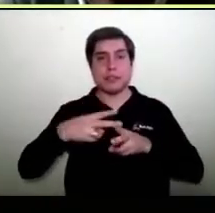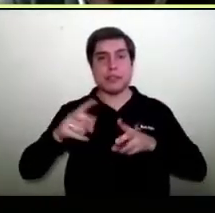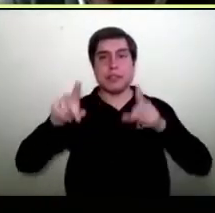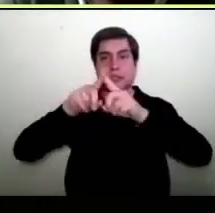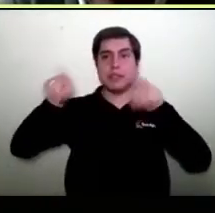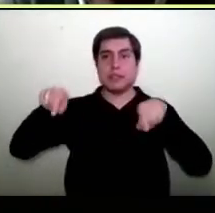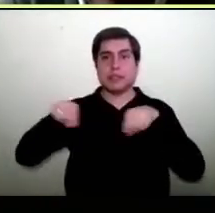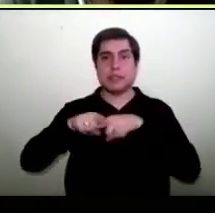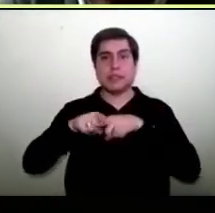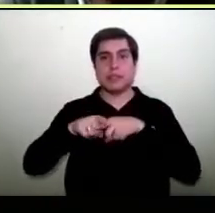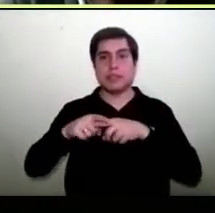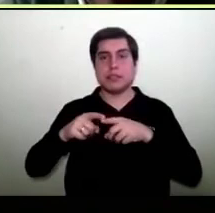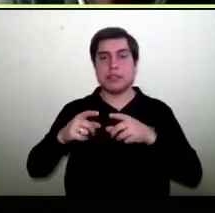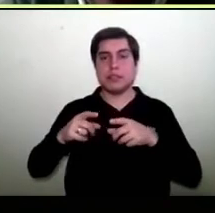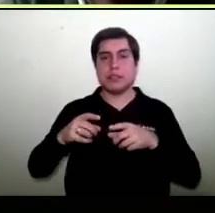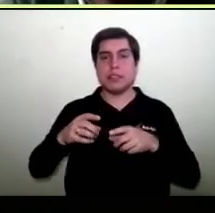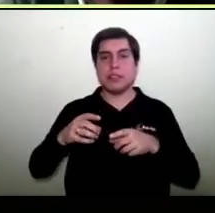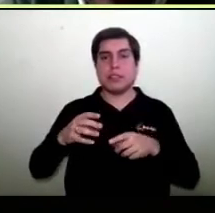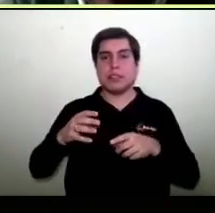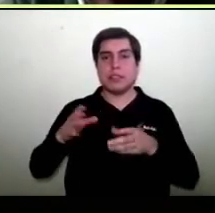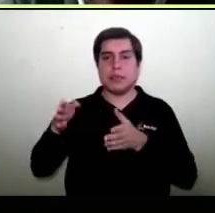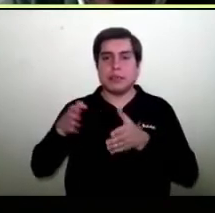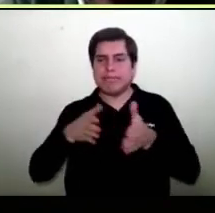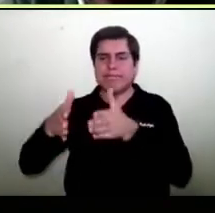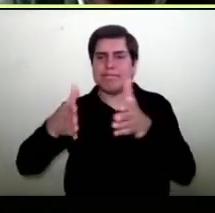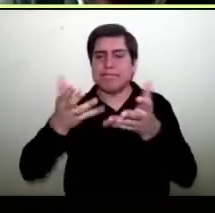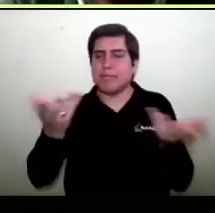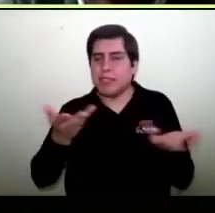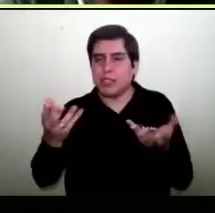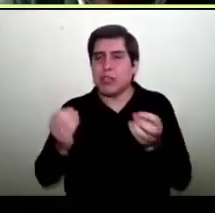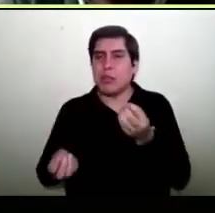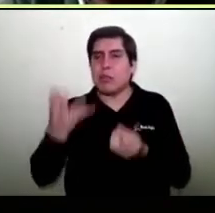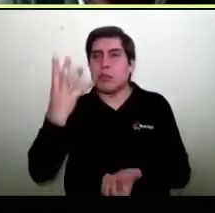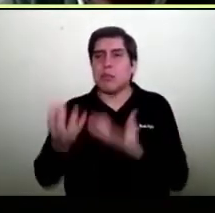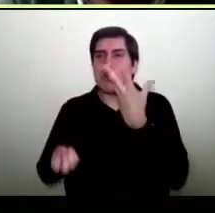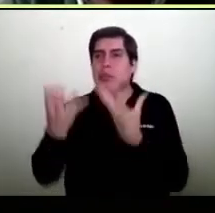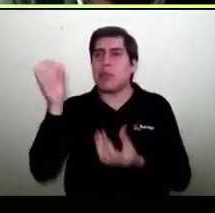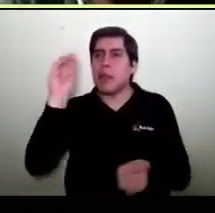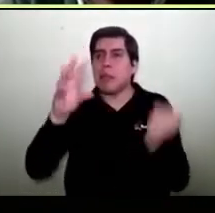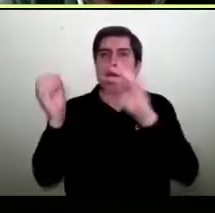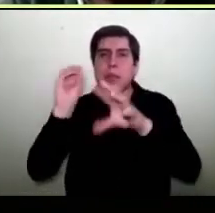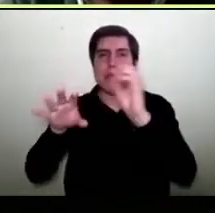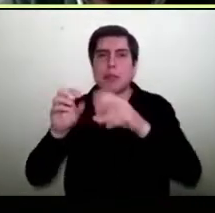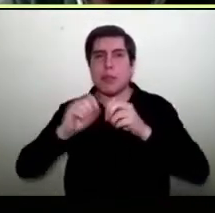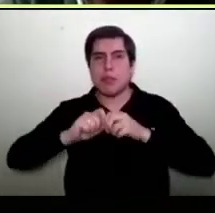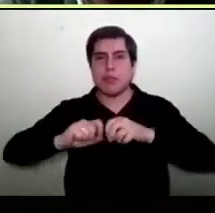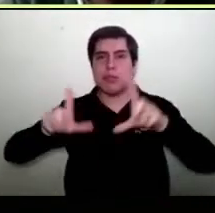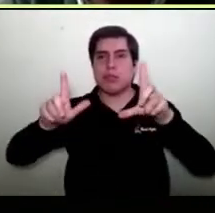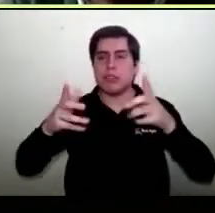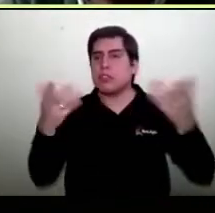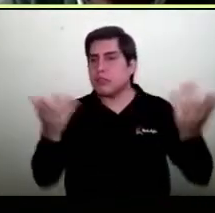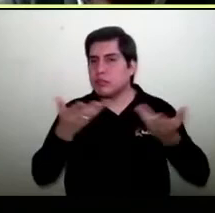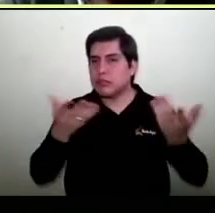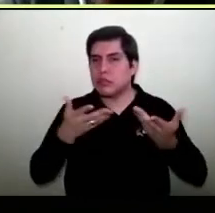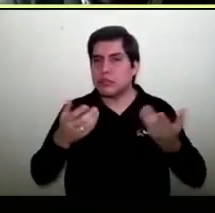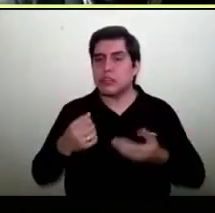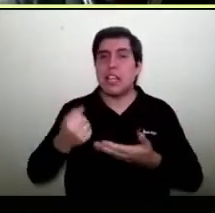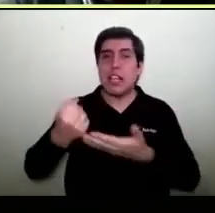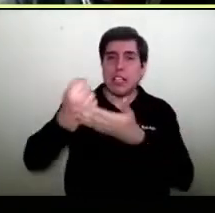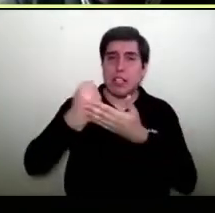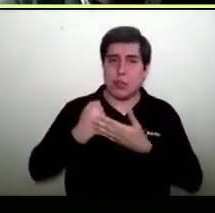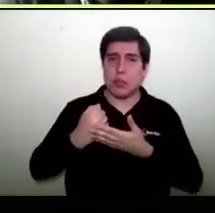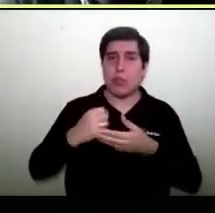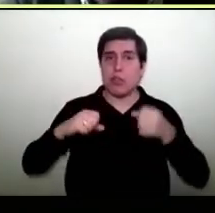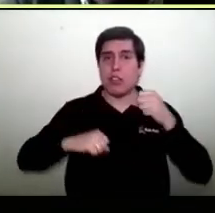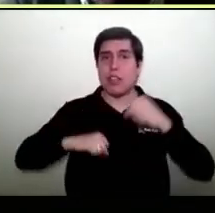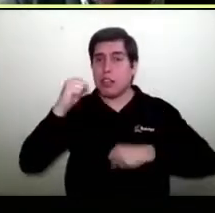Marketplace? Que sepan cuál es el camino, qué contenido hay que poner y cómo lograr que crezcas. Hay ayuda a empresas para